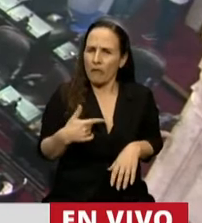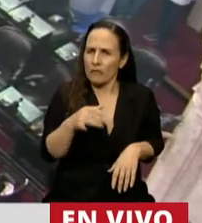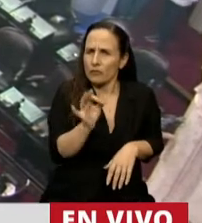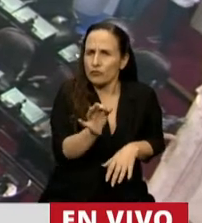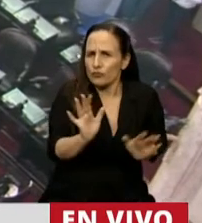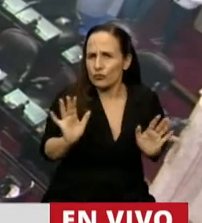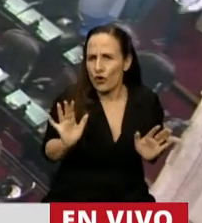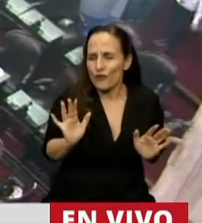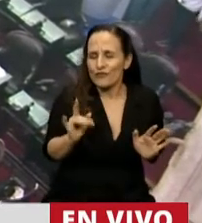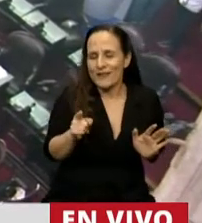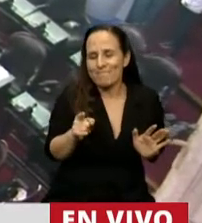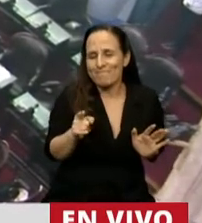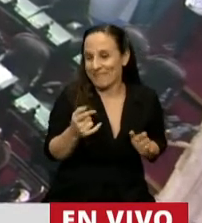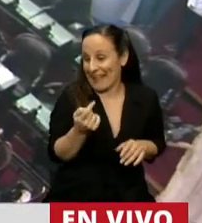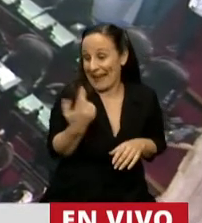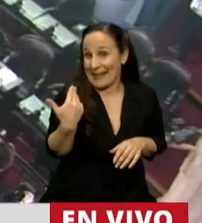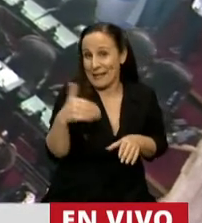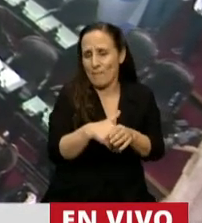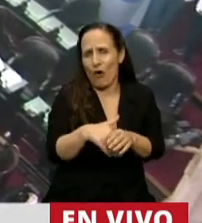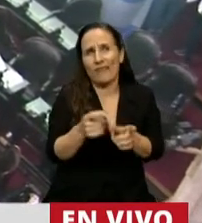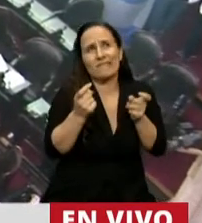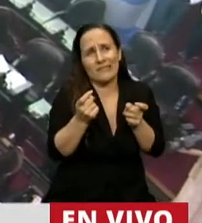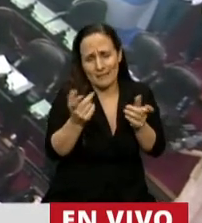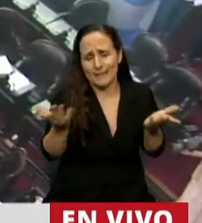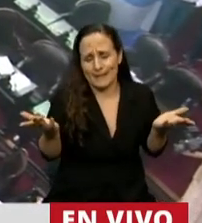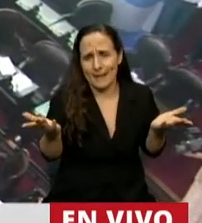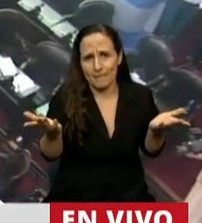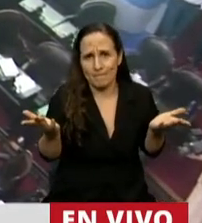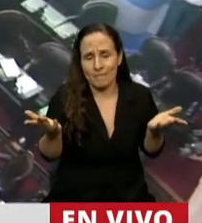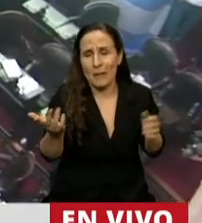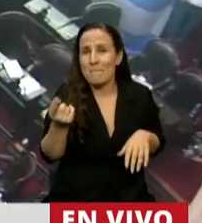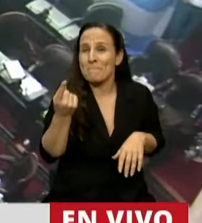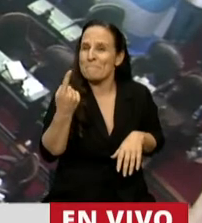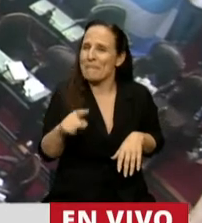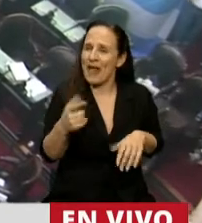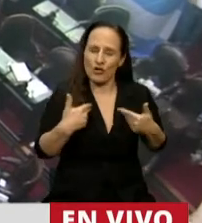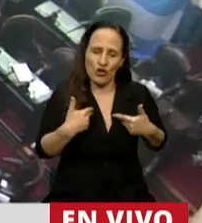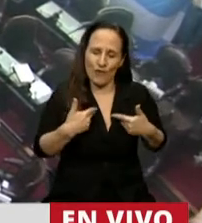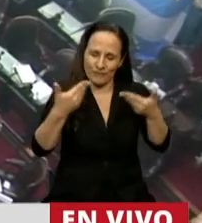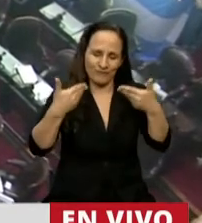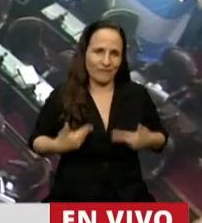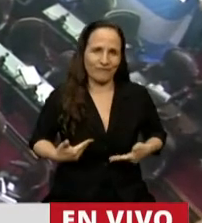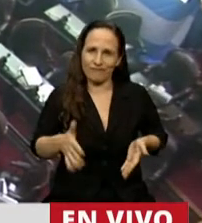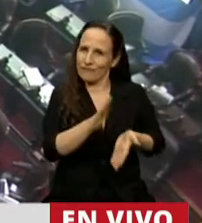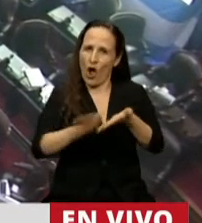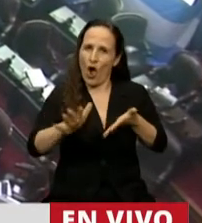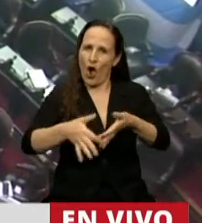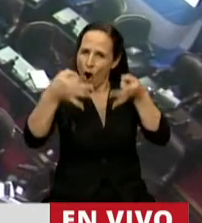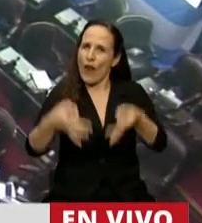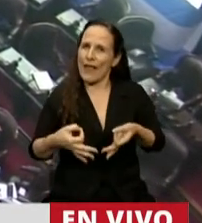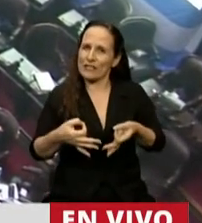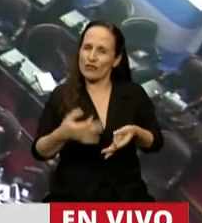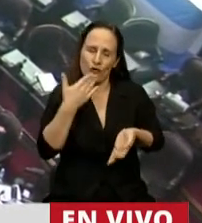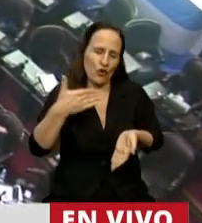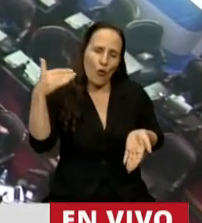necesario eso que terminamos de votar, pero no sería honesto si no dijera esto con mi